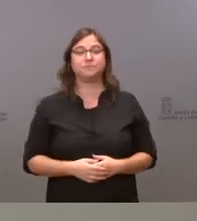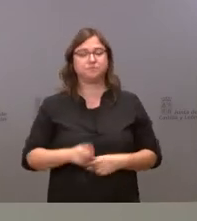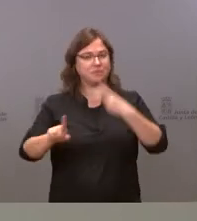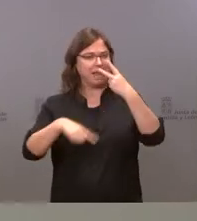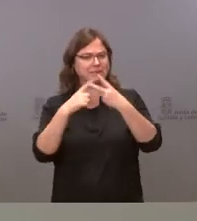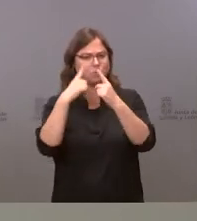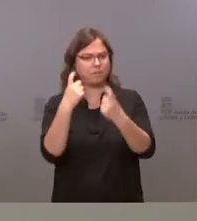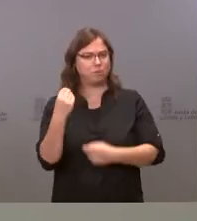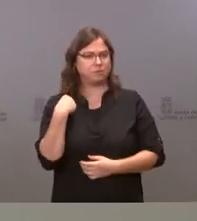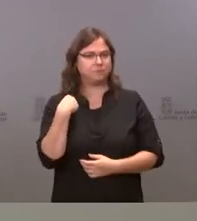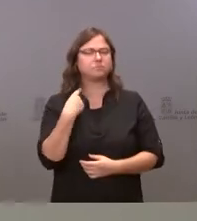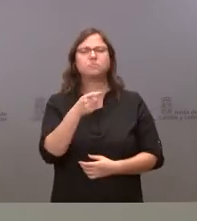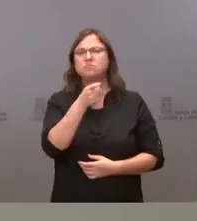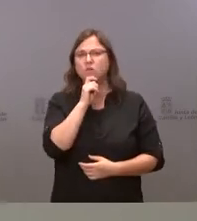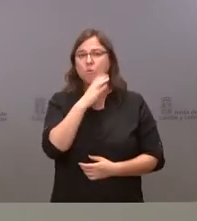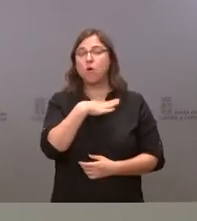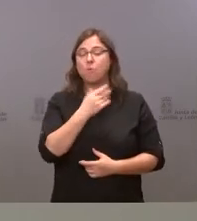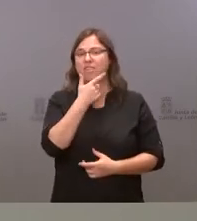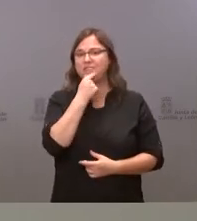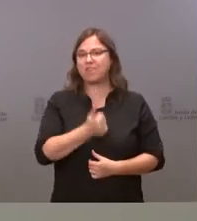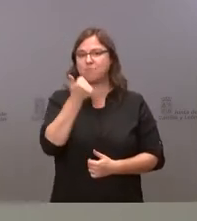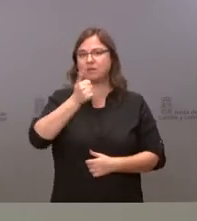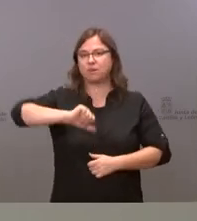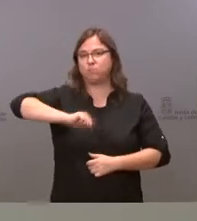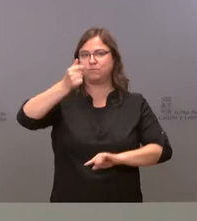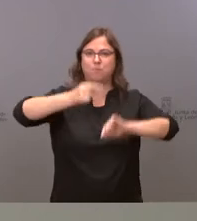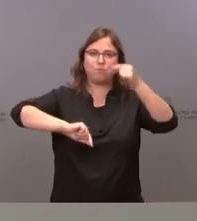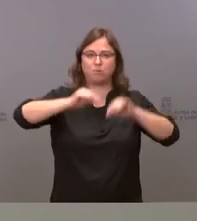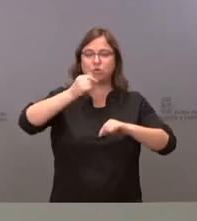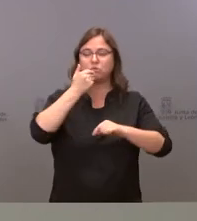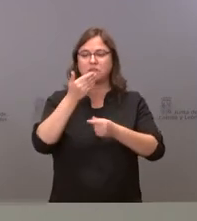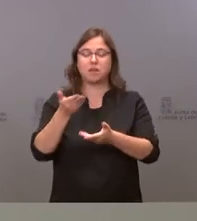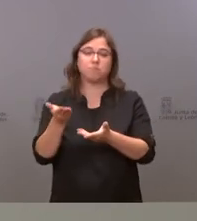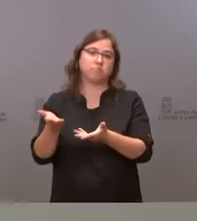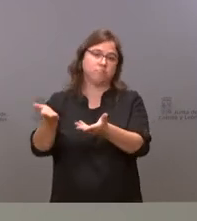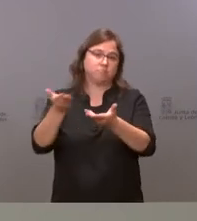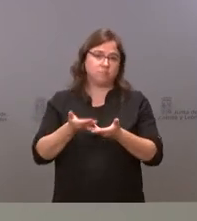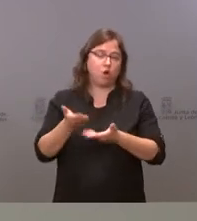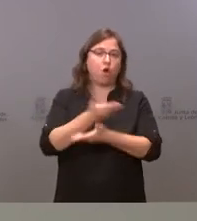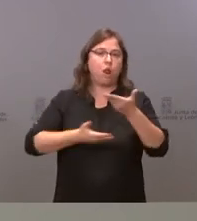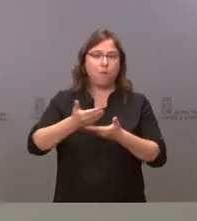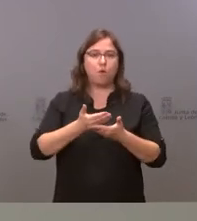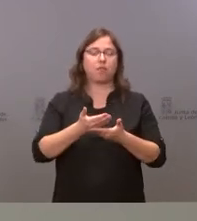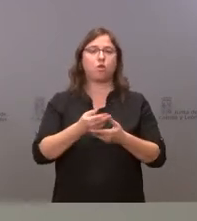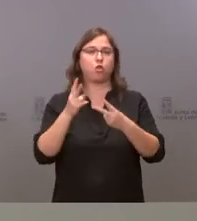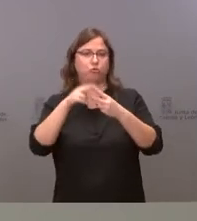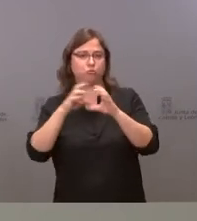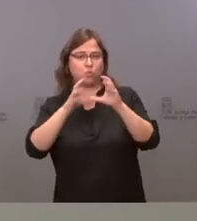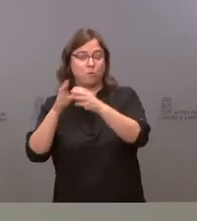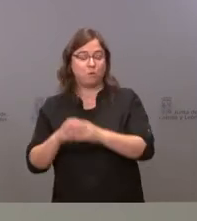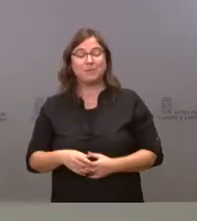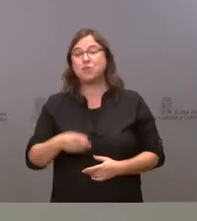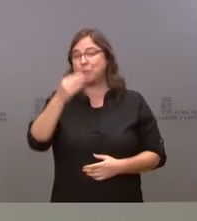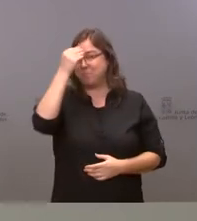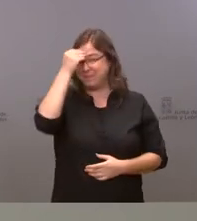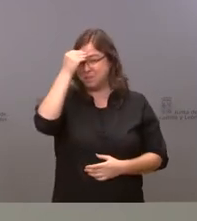hacía en qué medida se pueda llenar el camino para una aprobación del presupuesto pues yo creo que lo primero que tenemos que hacer es tener un buen presupuesto